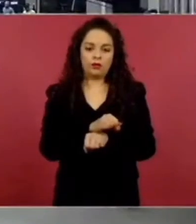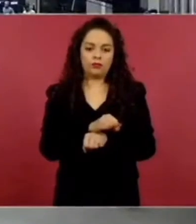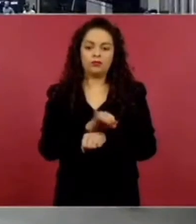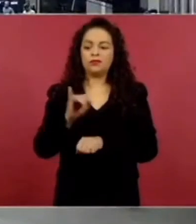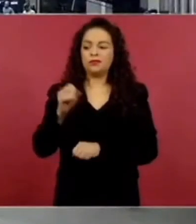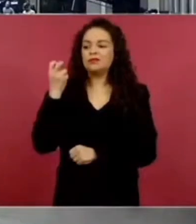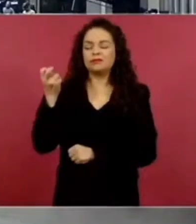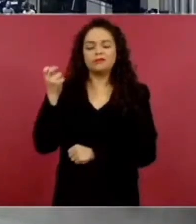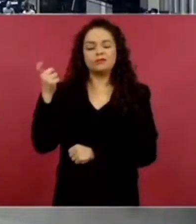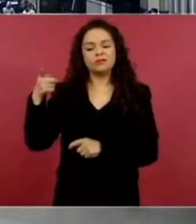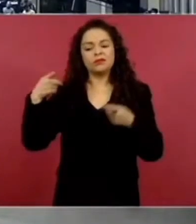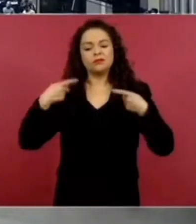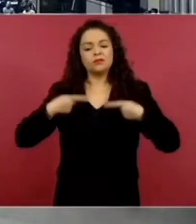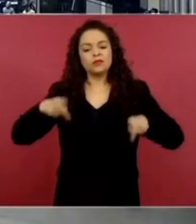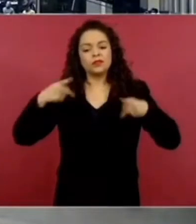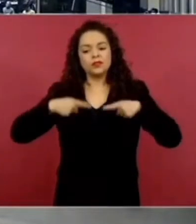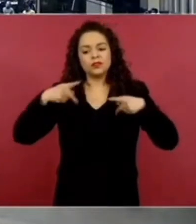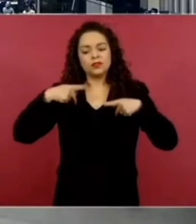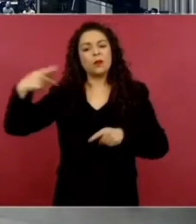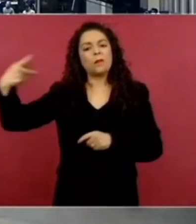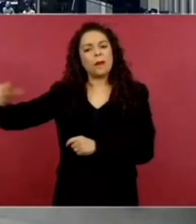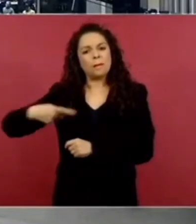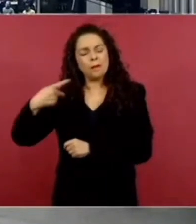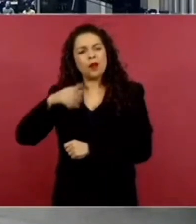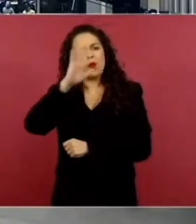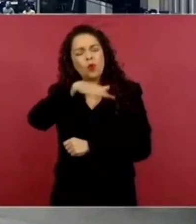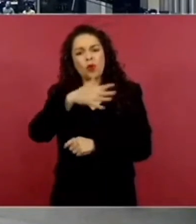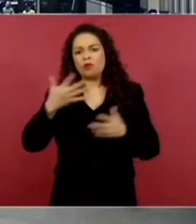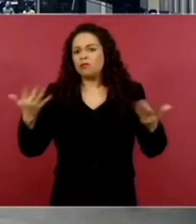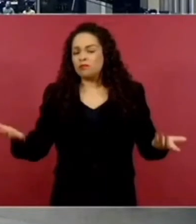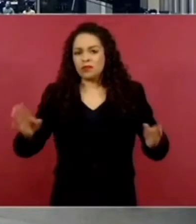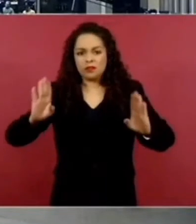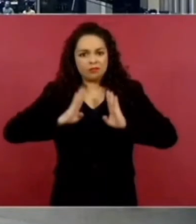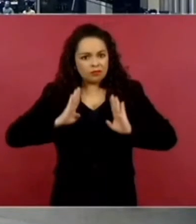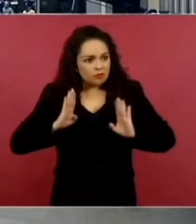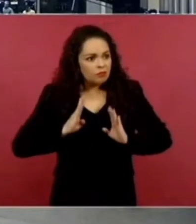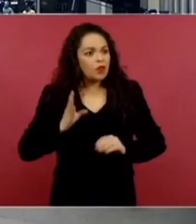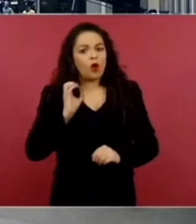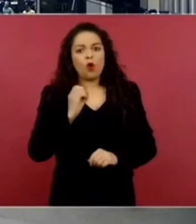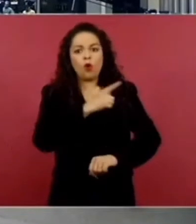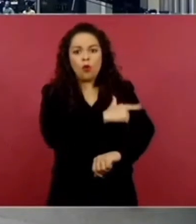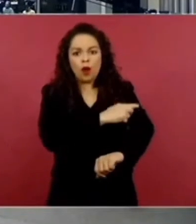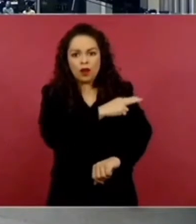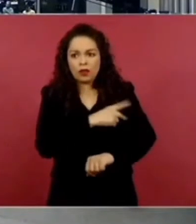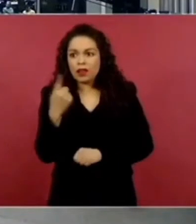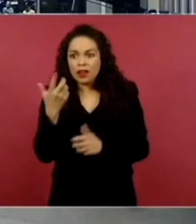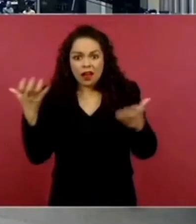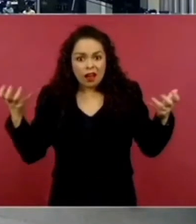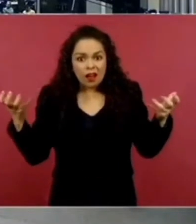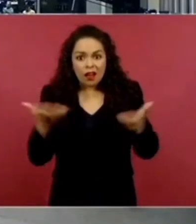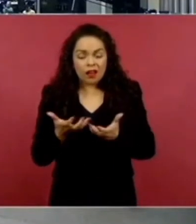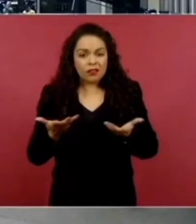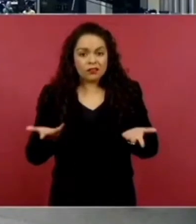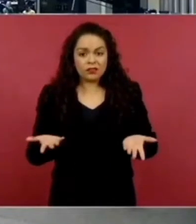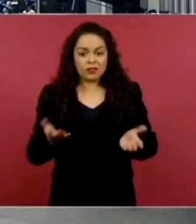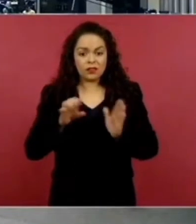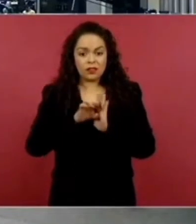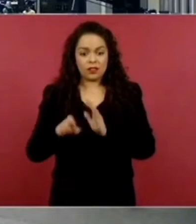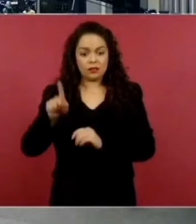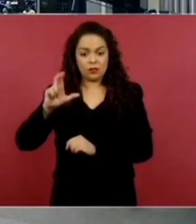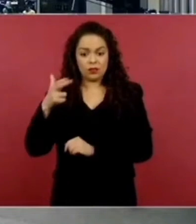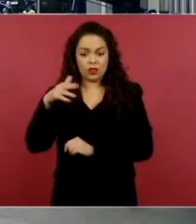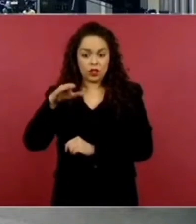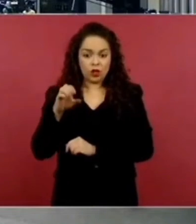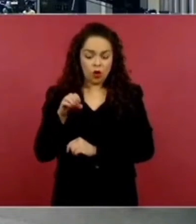que está haciendo la Guardia Nacional o que está haciendo el ejército poniéndole este ejemplo por ejemplo de Chico Muselo